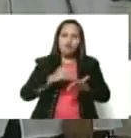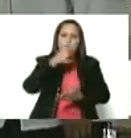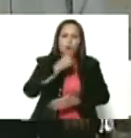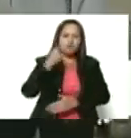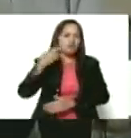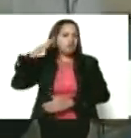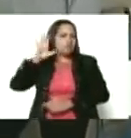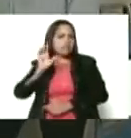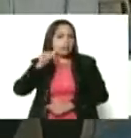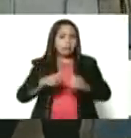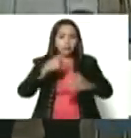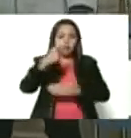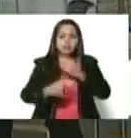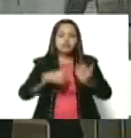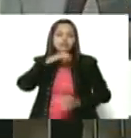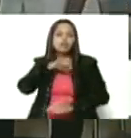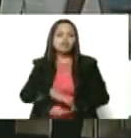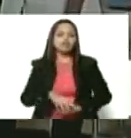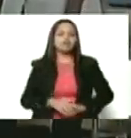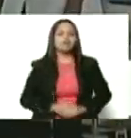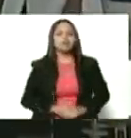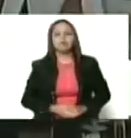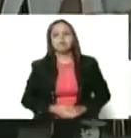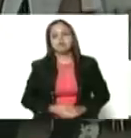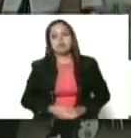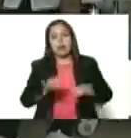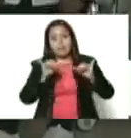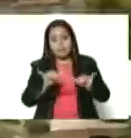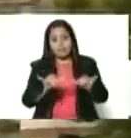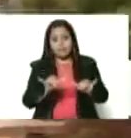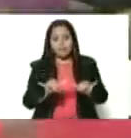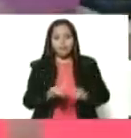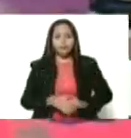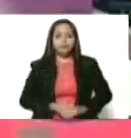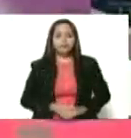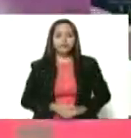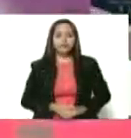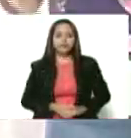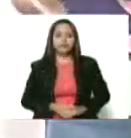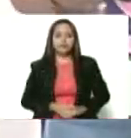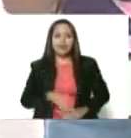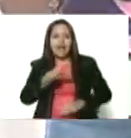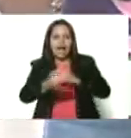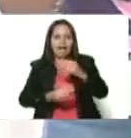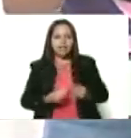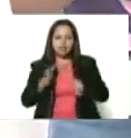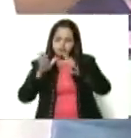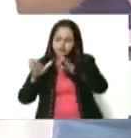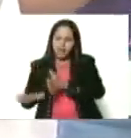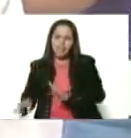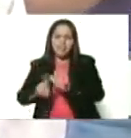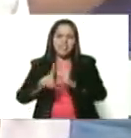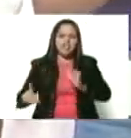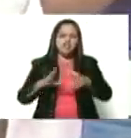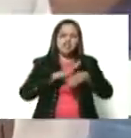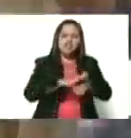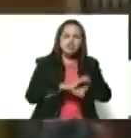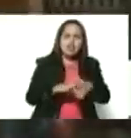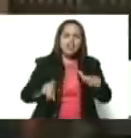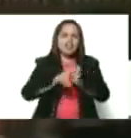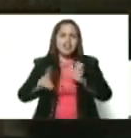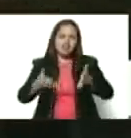con este proyecto histórico y en el cual generamos a través del empoderamiento de los derechos sexuales y los derechos